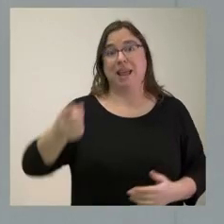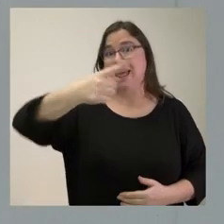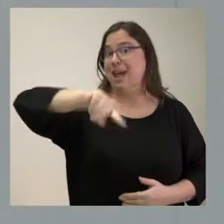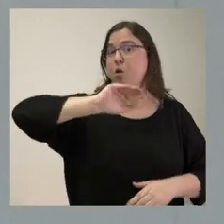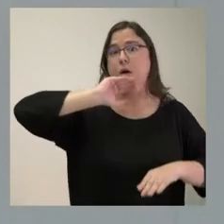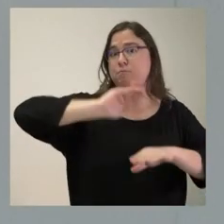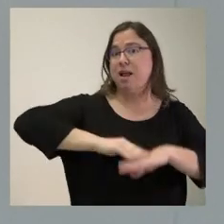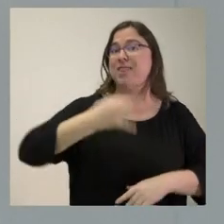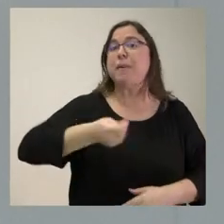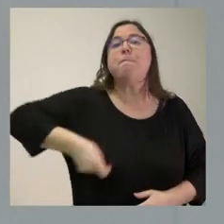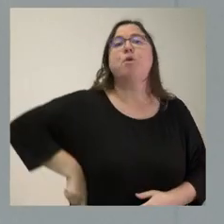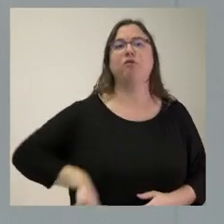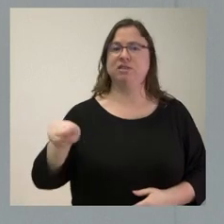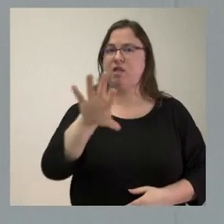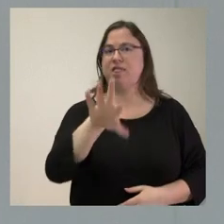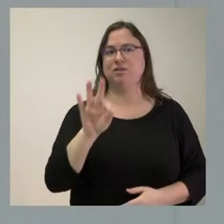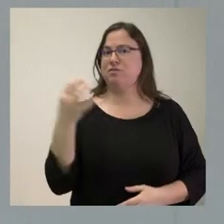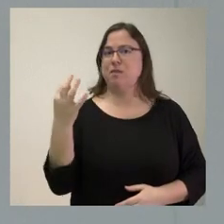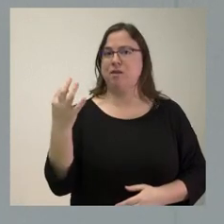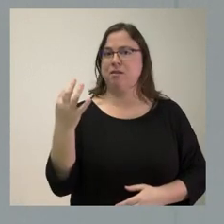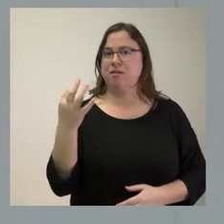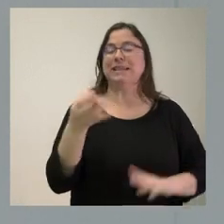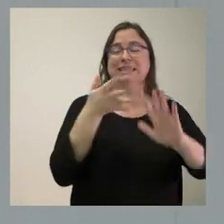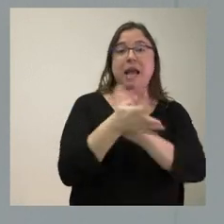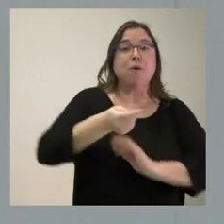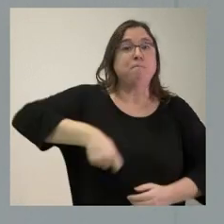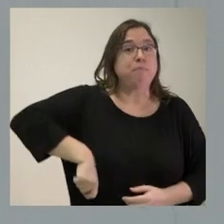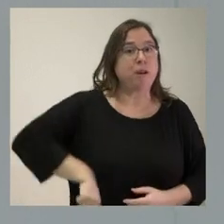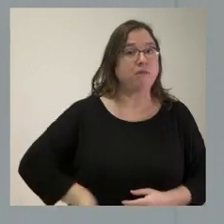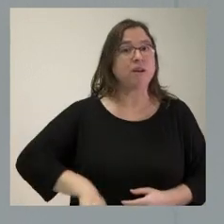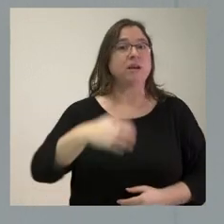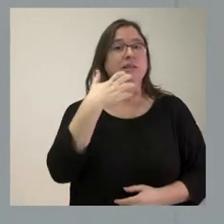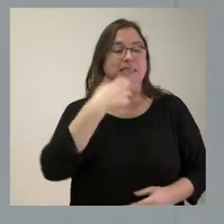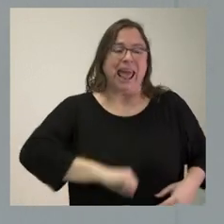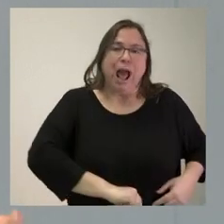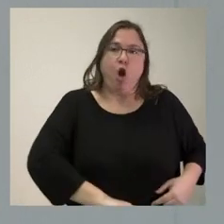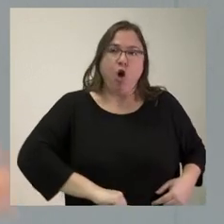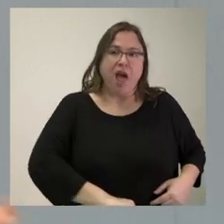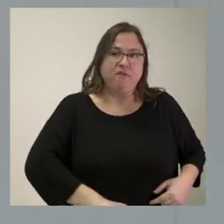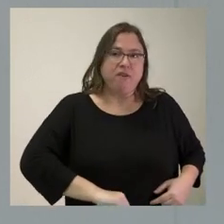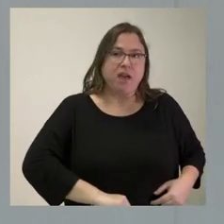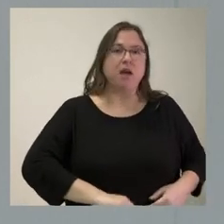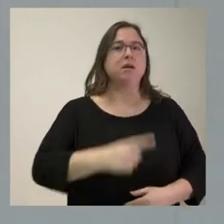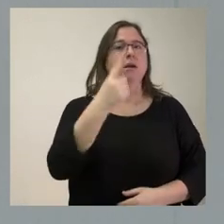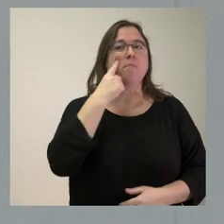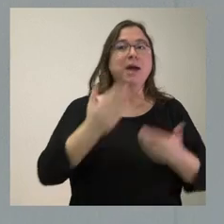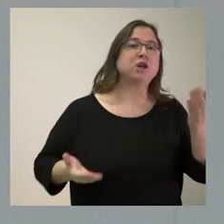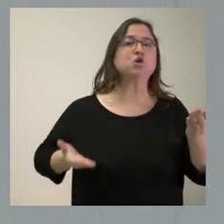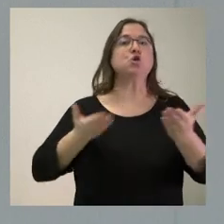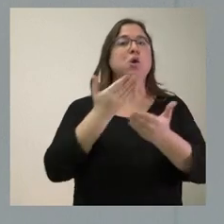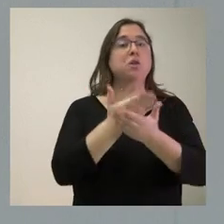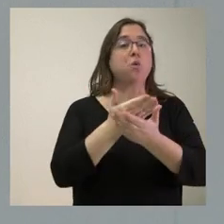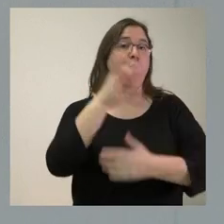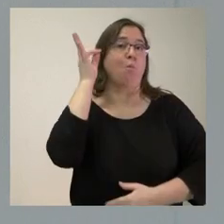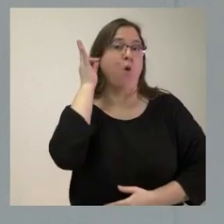caso concreto es el profesional y, por tanto, el profesional, cuando hace una ecografía y tiene una solicitud por parte de una mujer